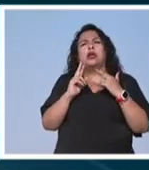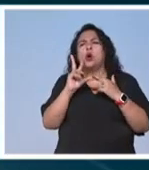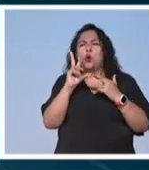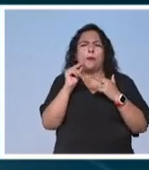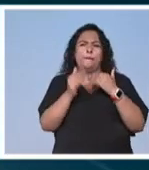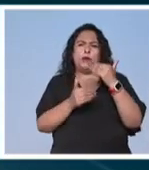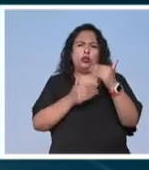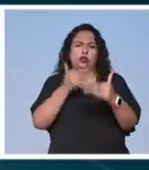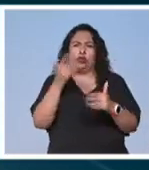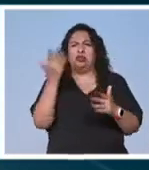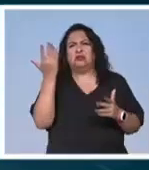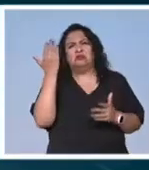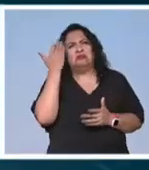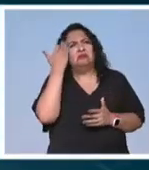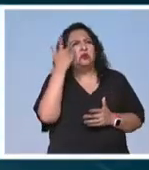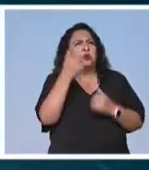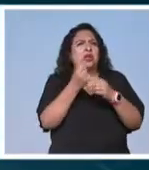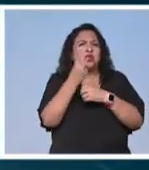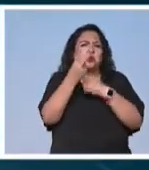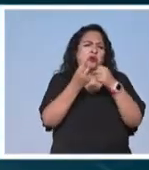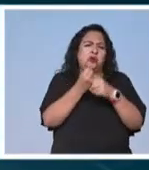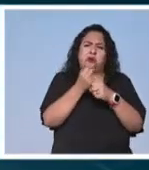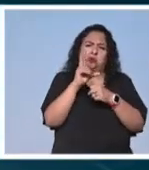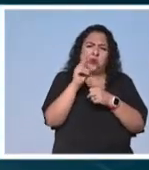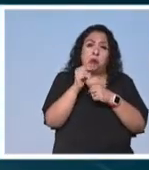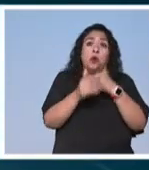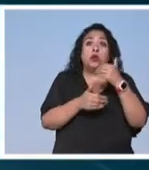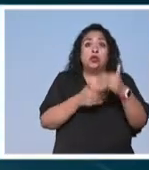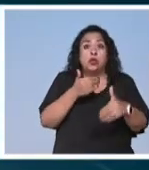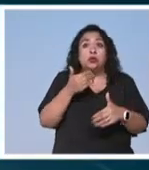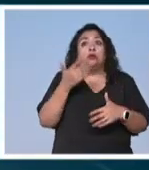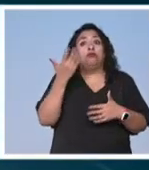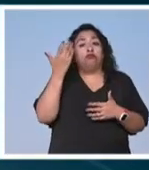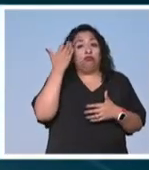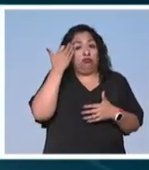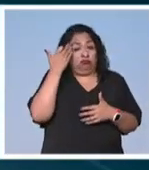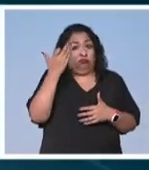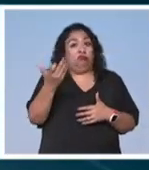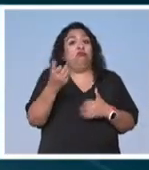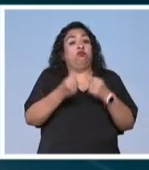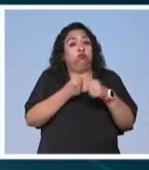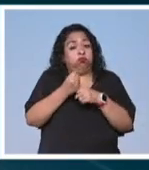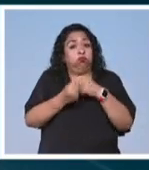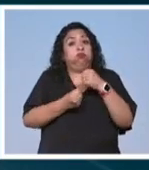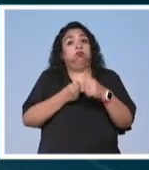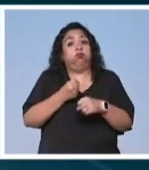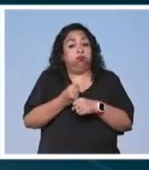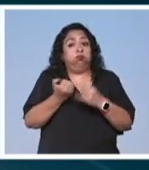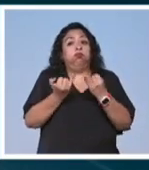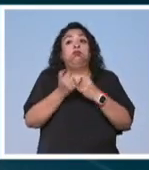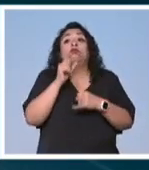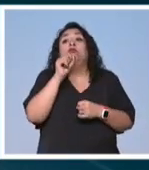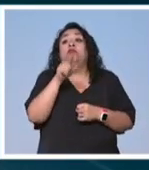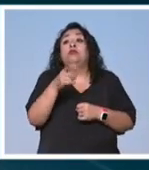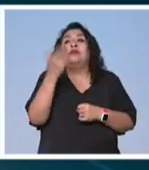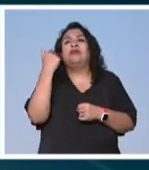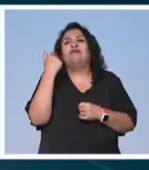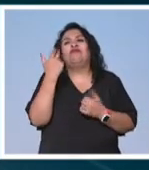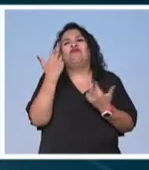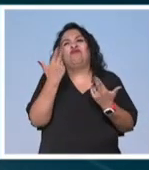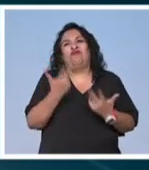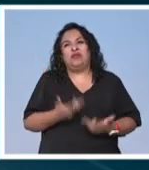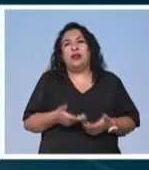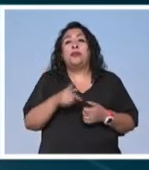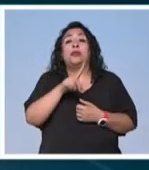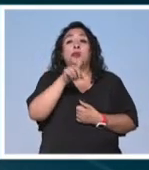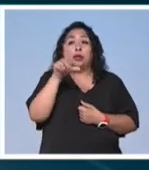un proceso que nos va a llevar un año o dos años es un proceso que nos va a tomar pues también muchos años como el que lo llevó al deterioro